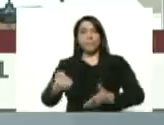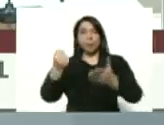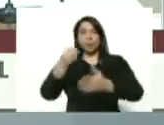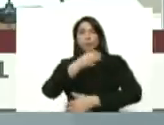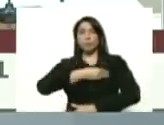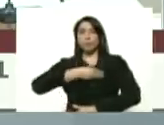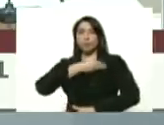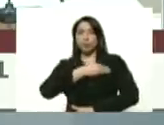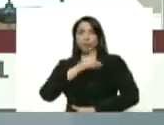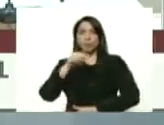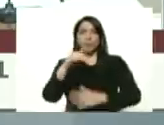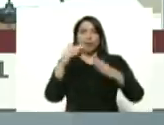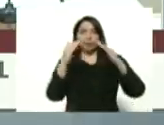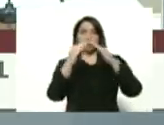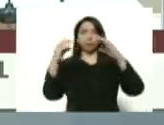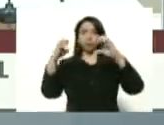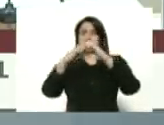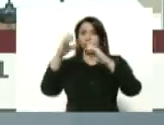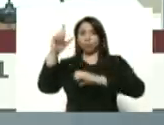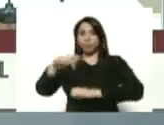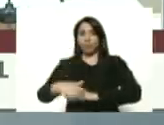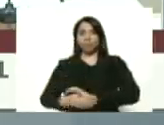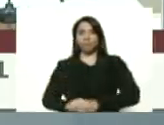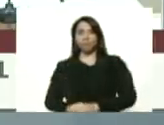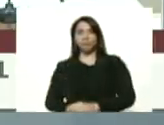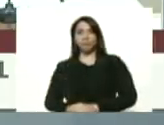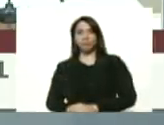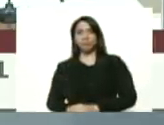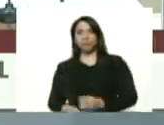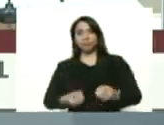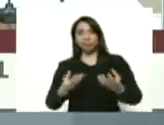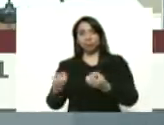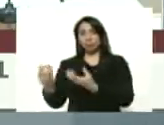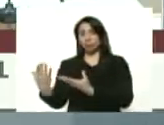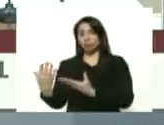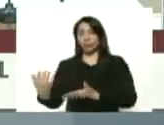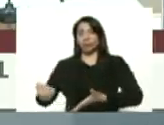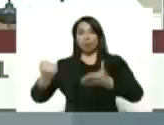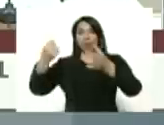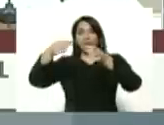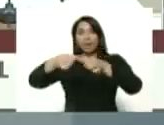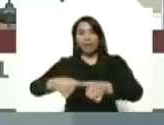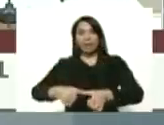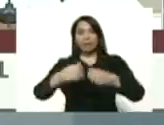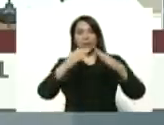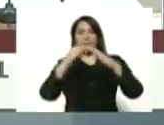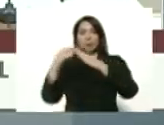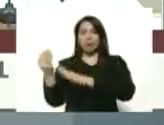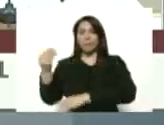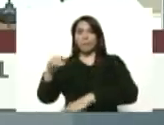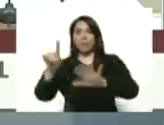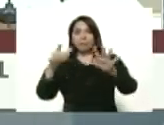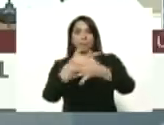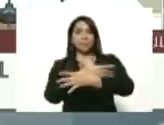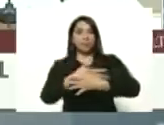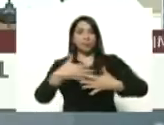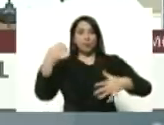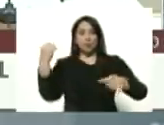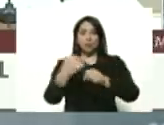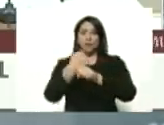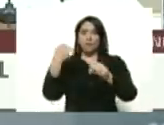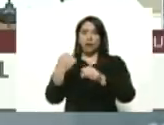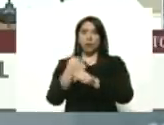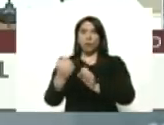misiones como los de hogares de la patria se está entregando el bono quédate en casa a más de 6 millones de trabajadores